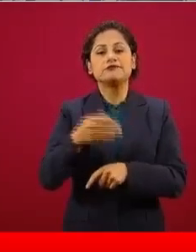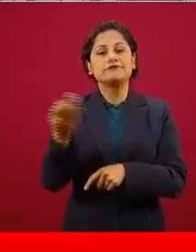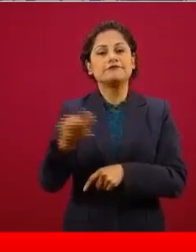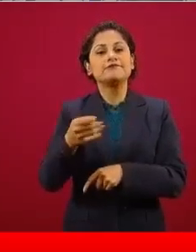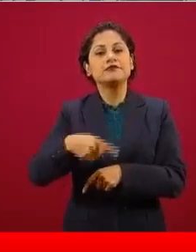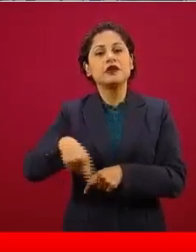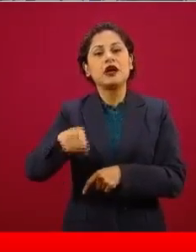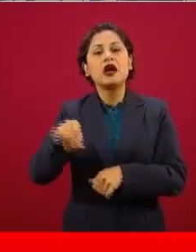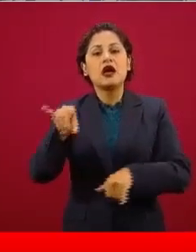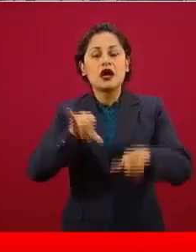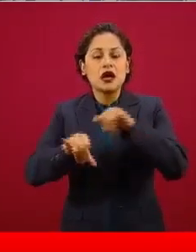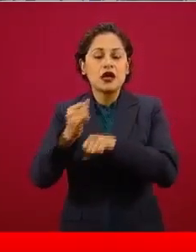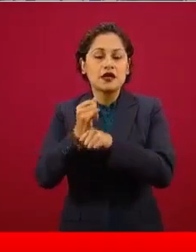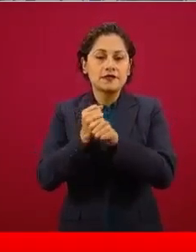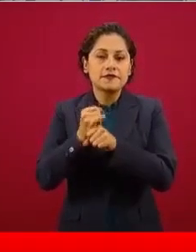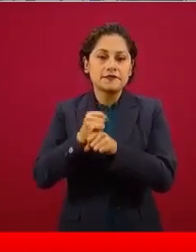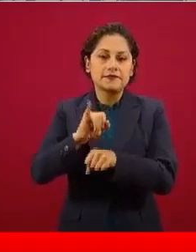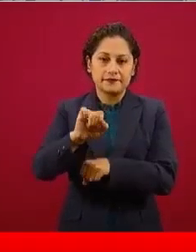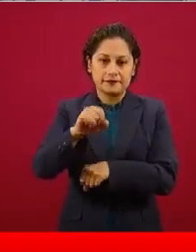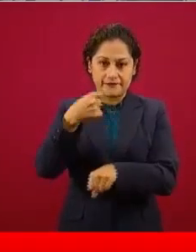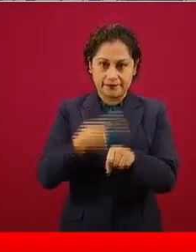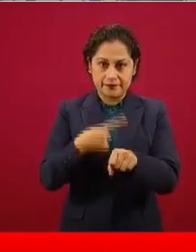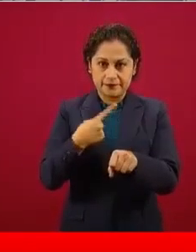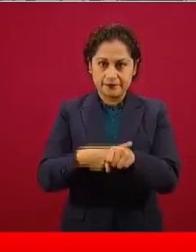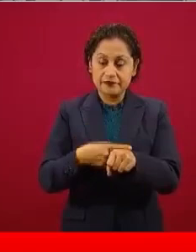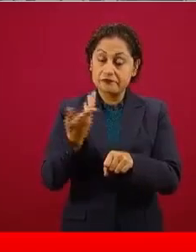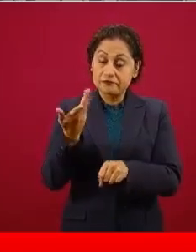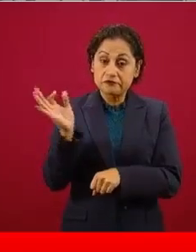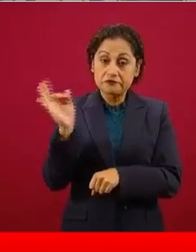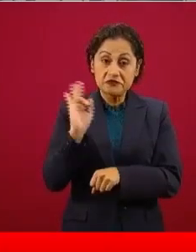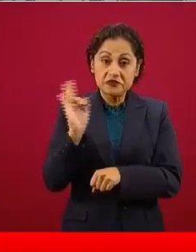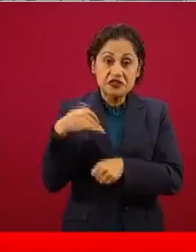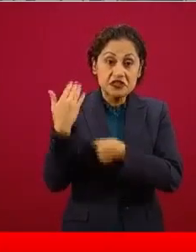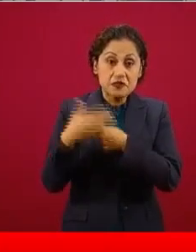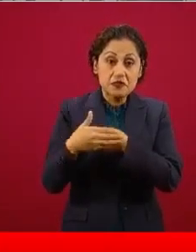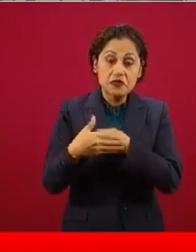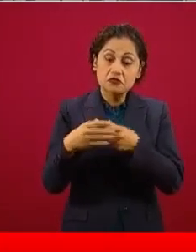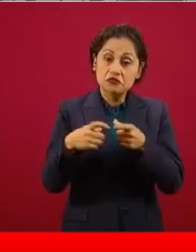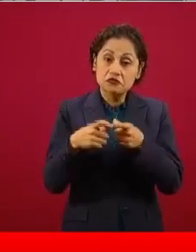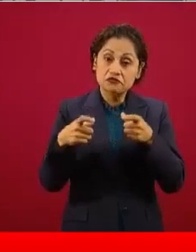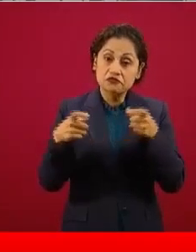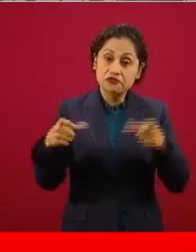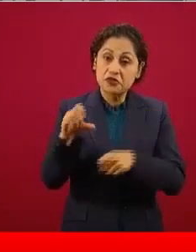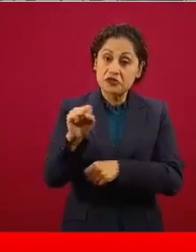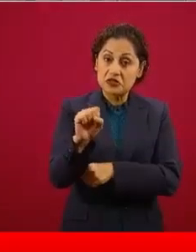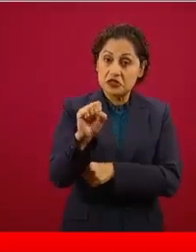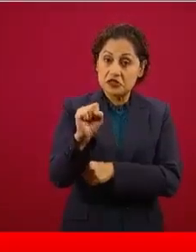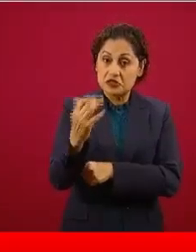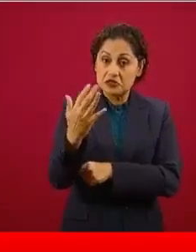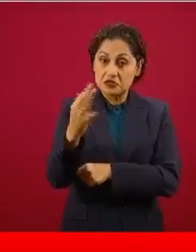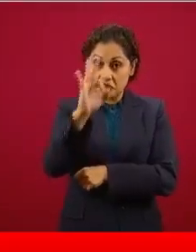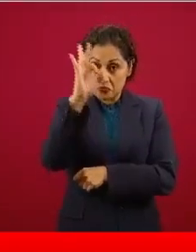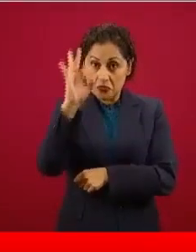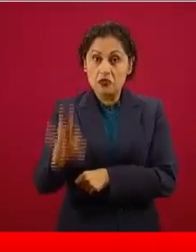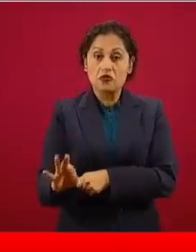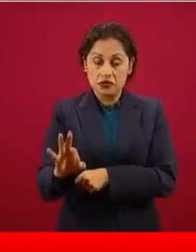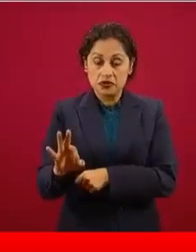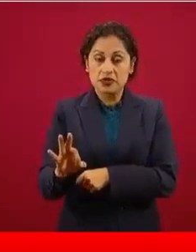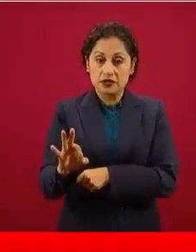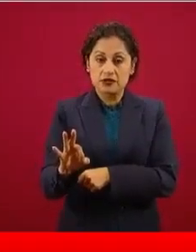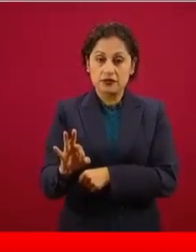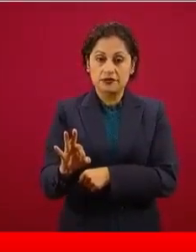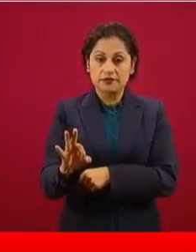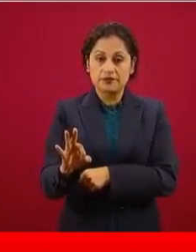epidemias, va a ir aumentando progresivamente, quizá llegue como a un 60, 65 por ciento en el momento de mayor